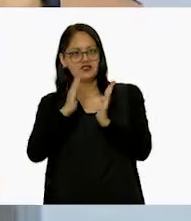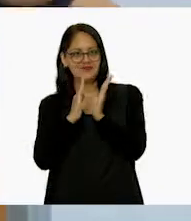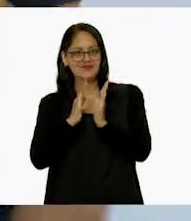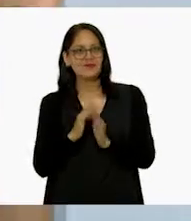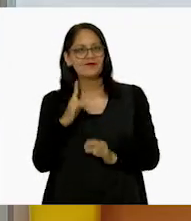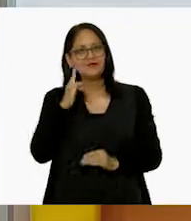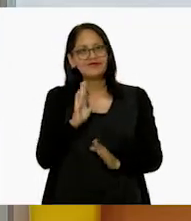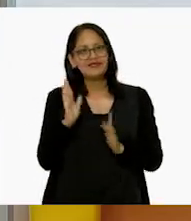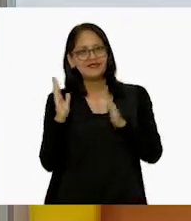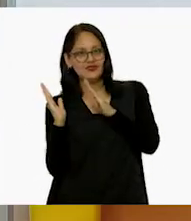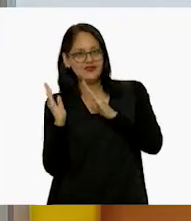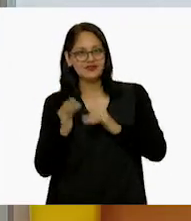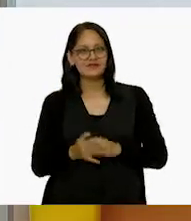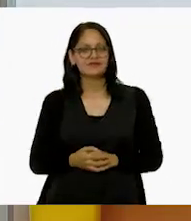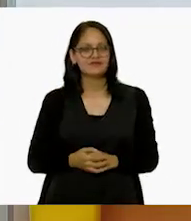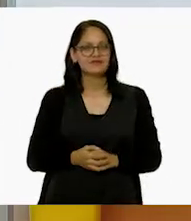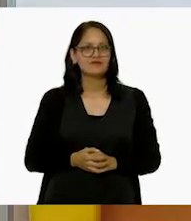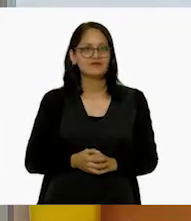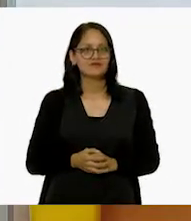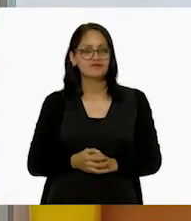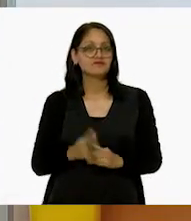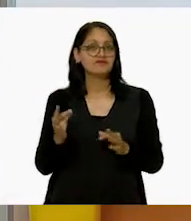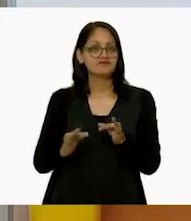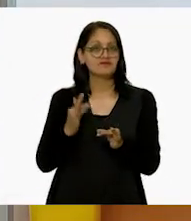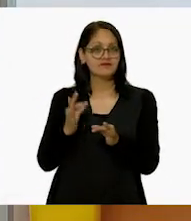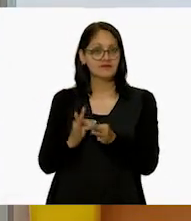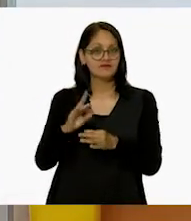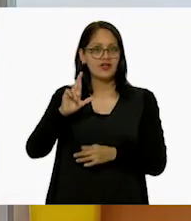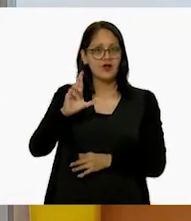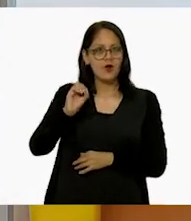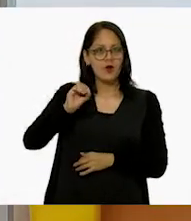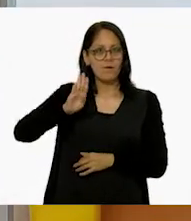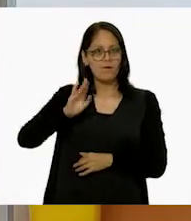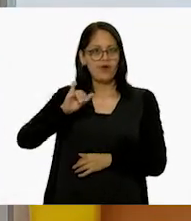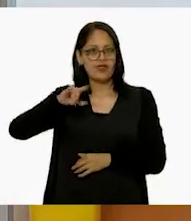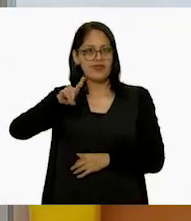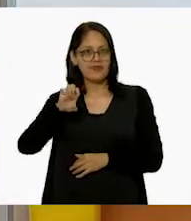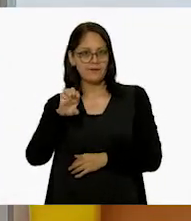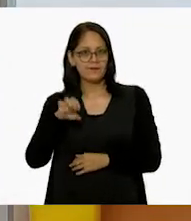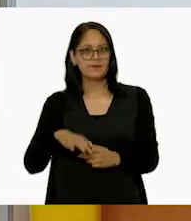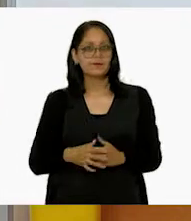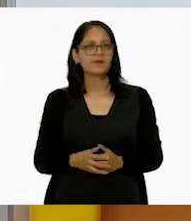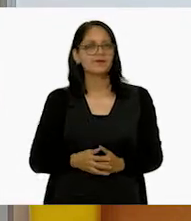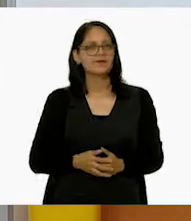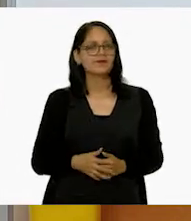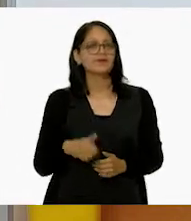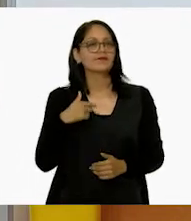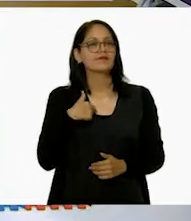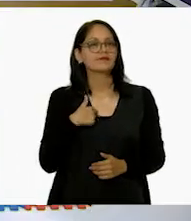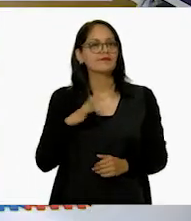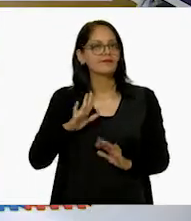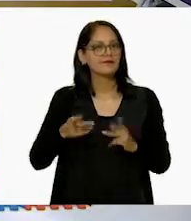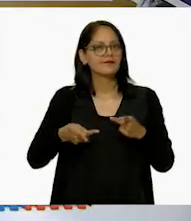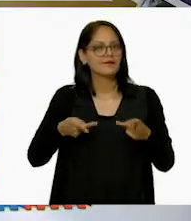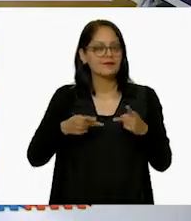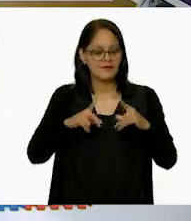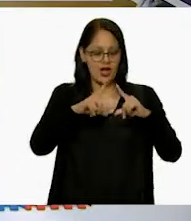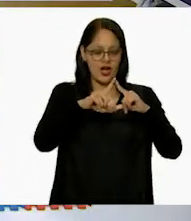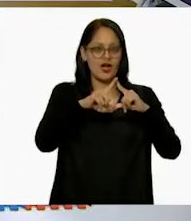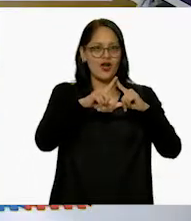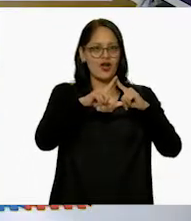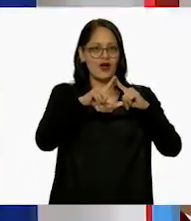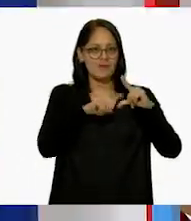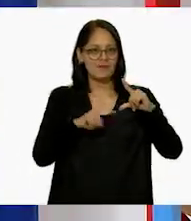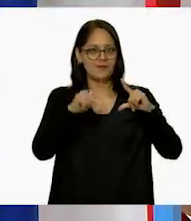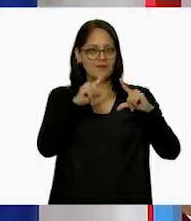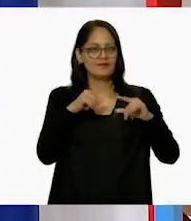como chuequitos. Y ya formamos así nuestro romboide. Y yo ya tengo preparado mi rombo. Lo único que voy a